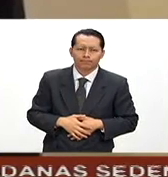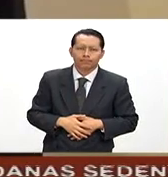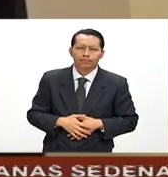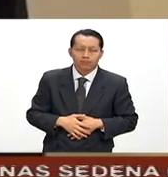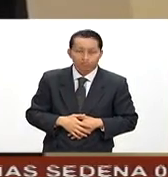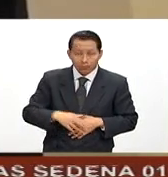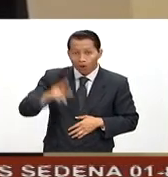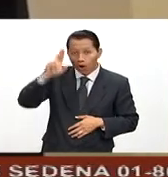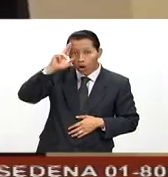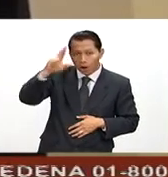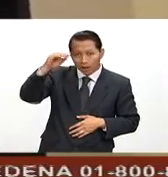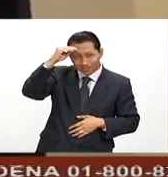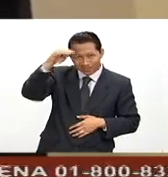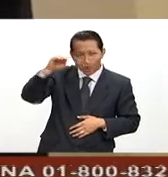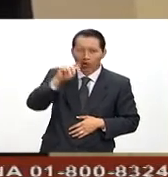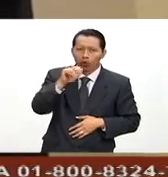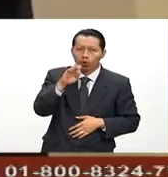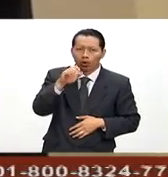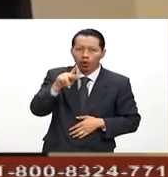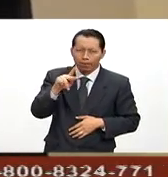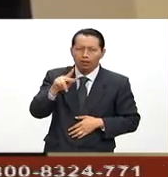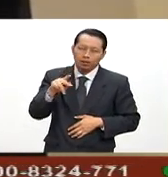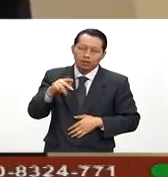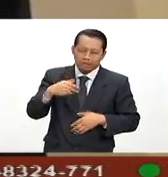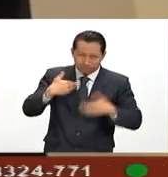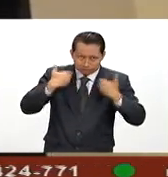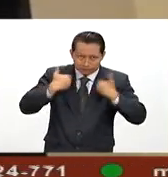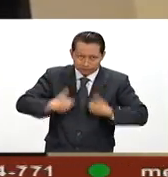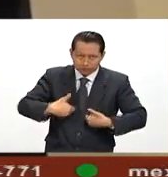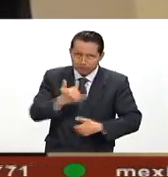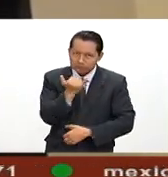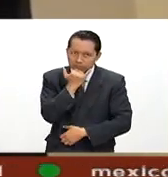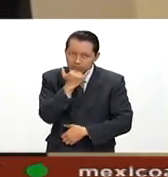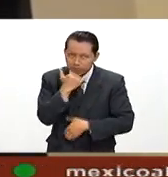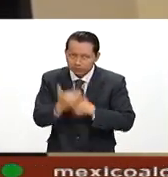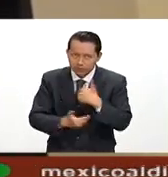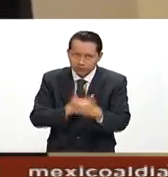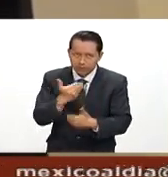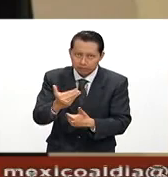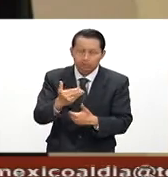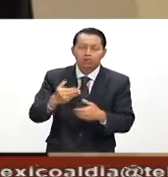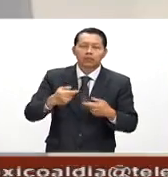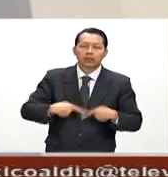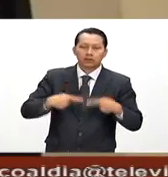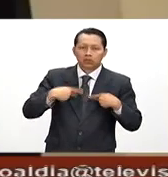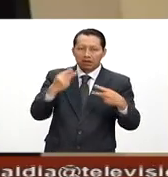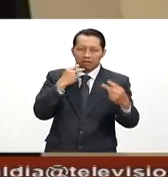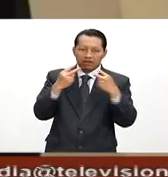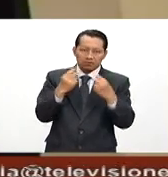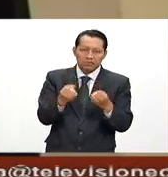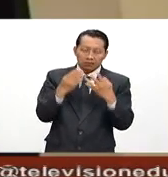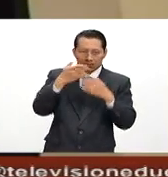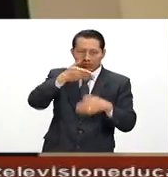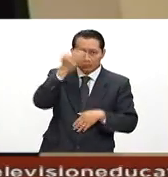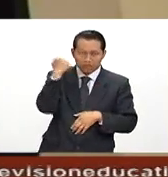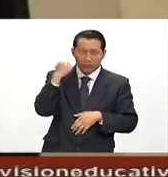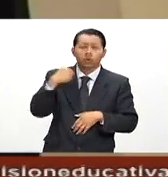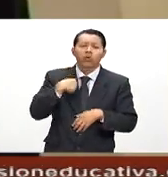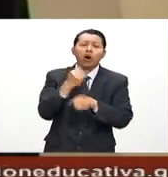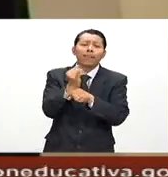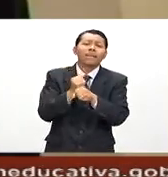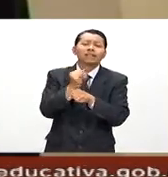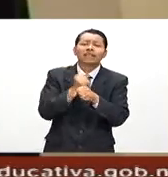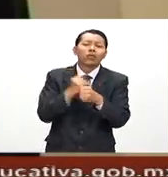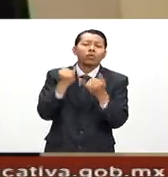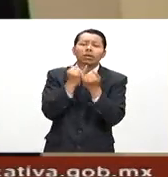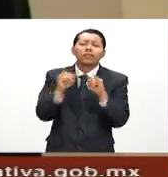Hola, señor Trump. Me disculpo por mi apariencia. No sé cuánta gente va a ver esto. Soy un investigador independiente que busca tener